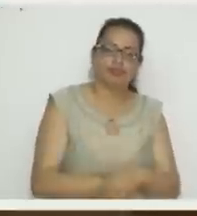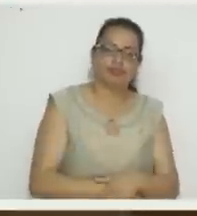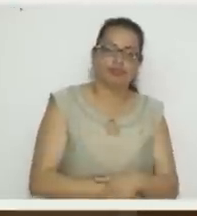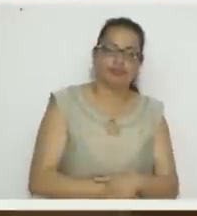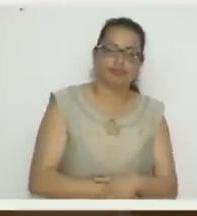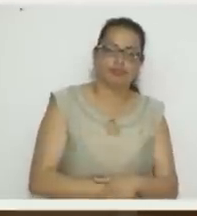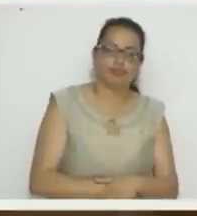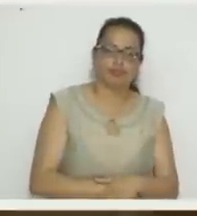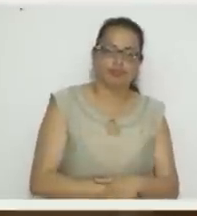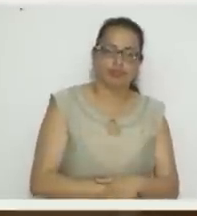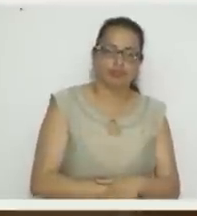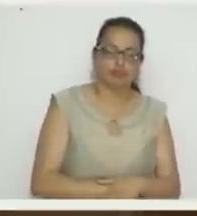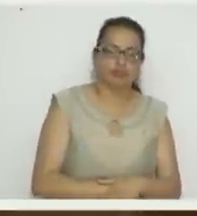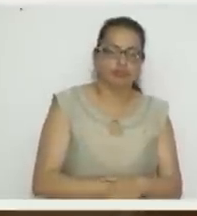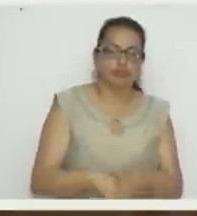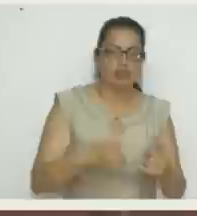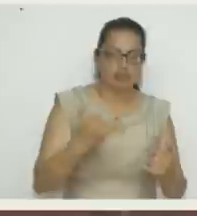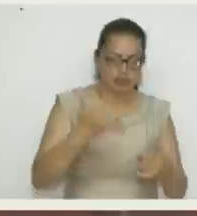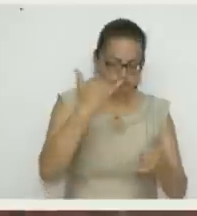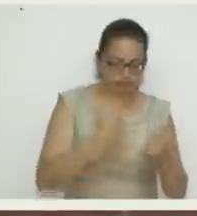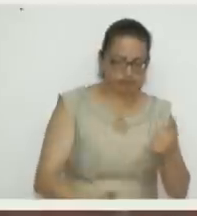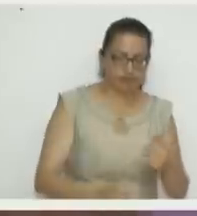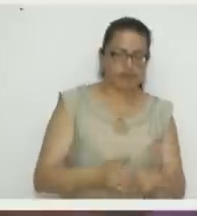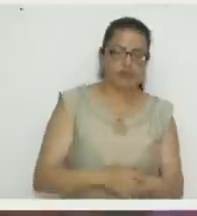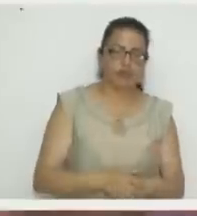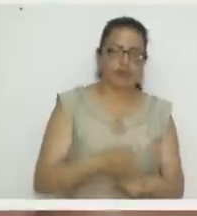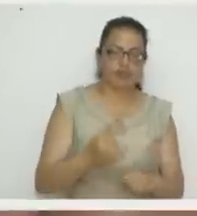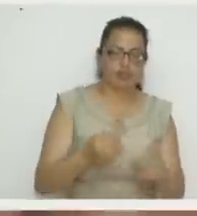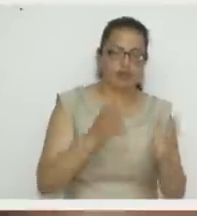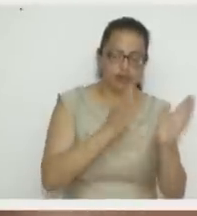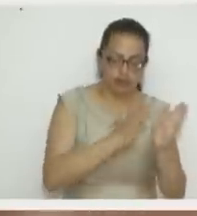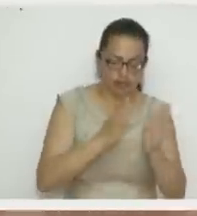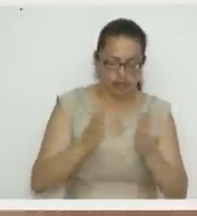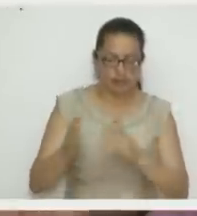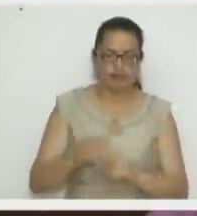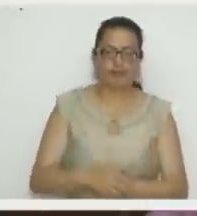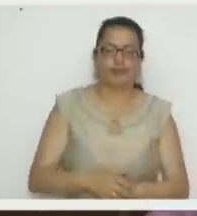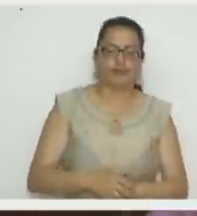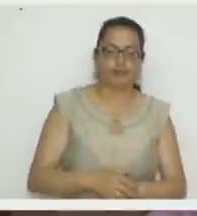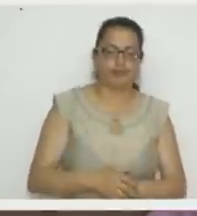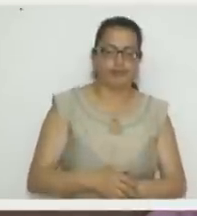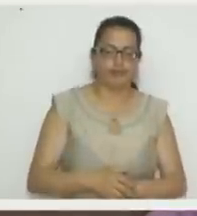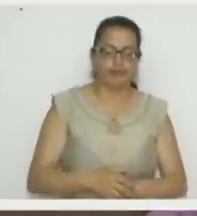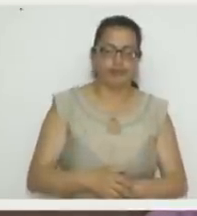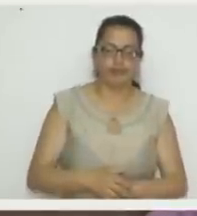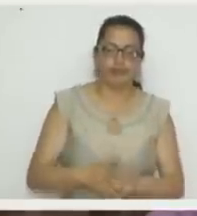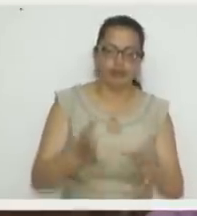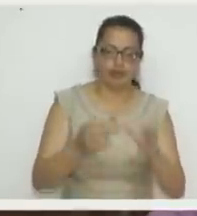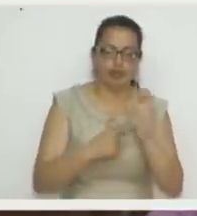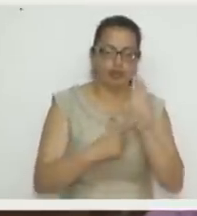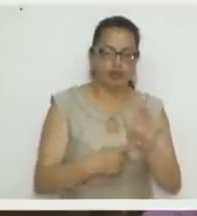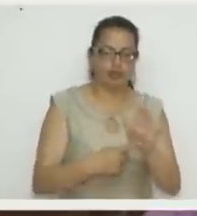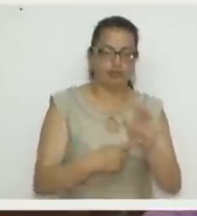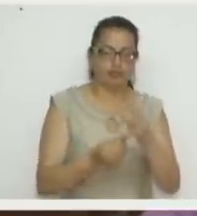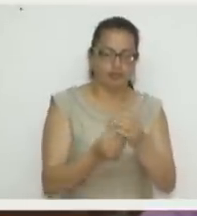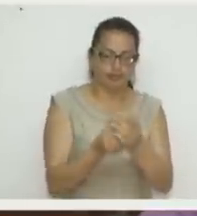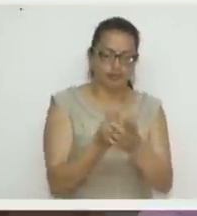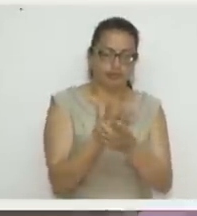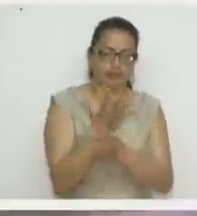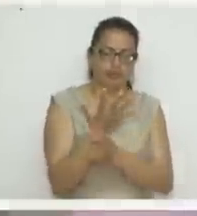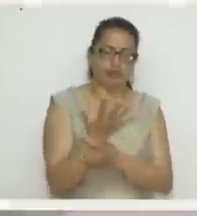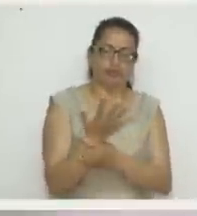Pues queda un corte. Voy terminando y ya vamos a armar. Perfecto. Quiero mostrarles las flores.